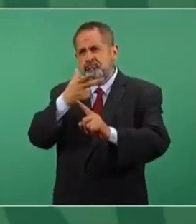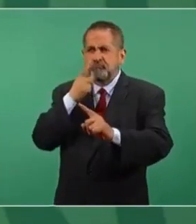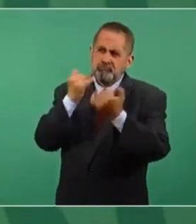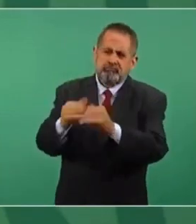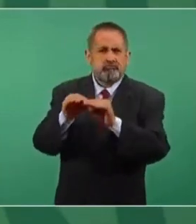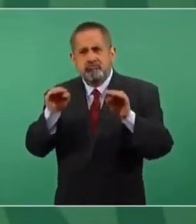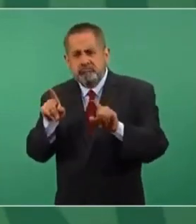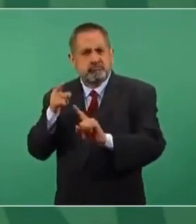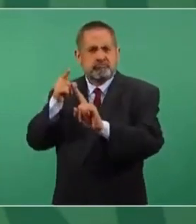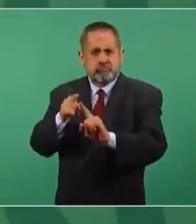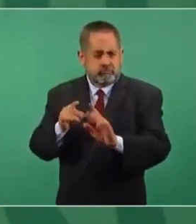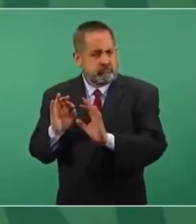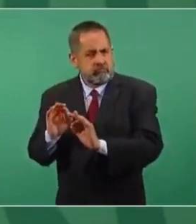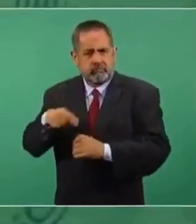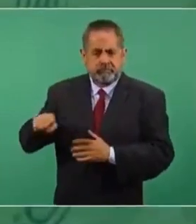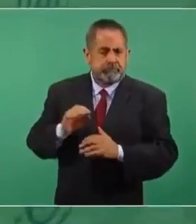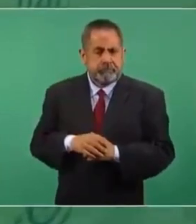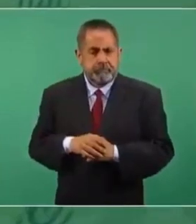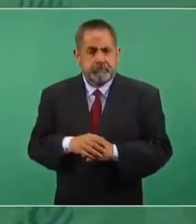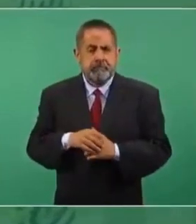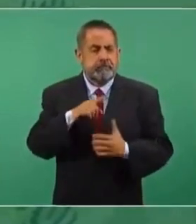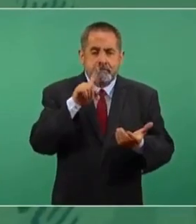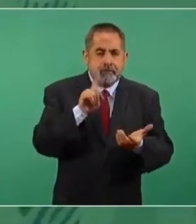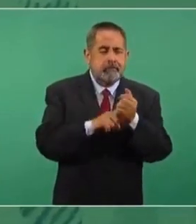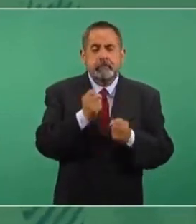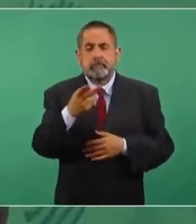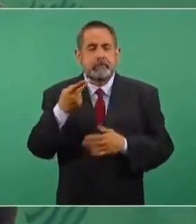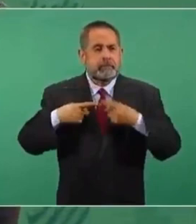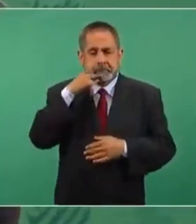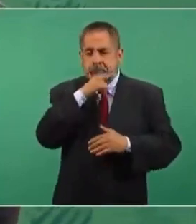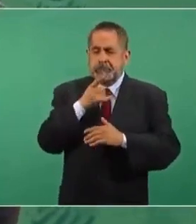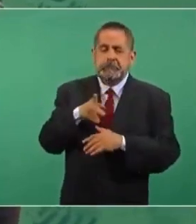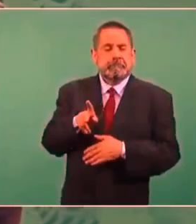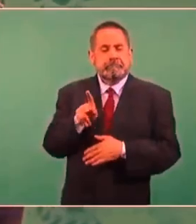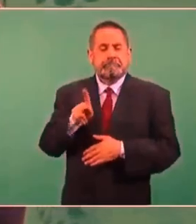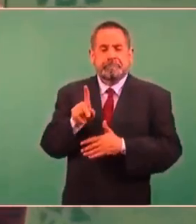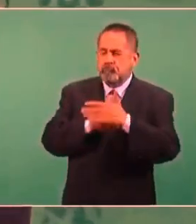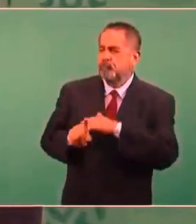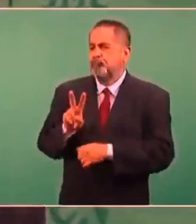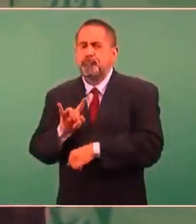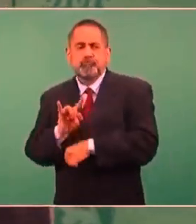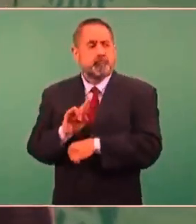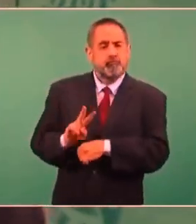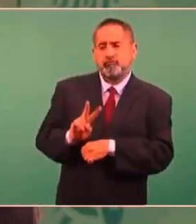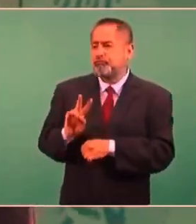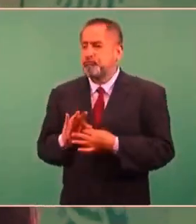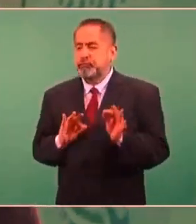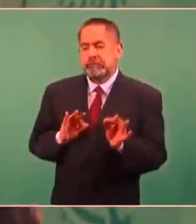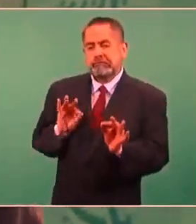igualdad, también hay muchos infiltrados con otro propósito. ¿Qué quieren?